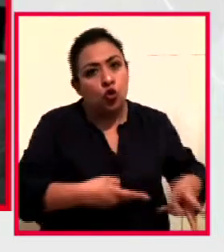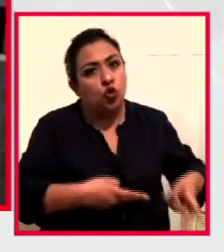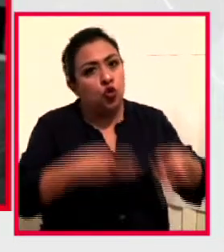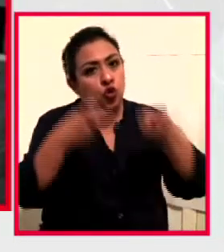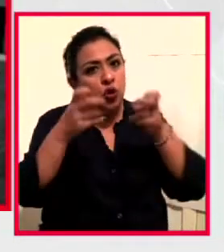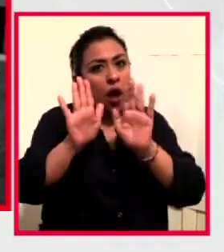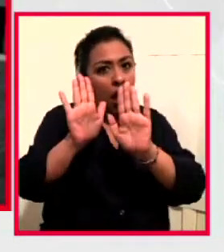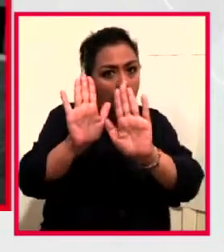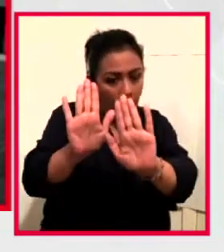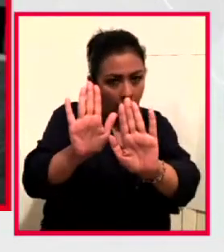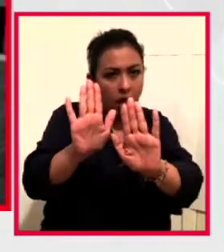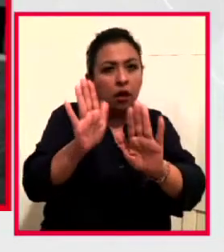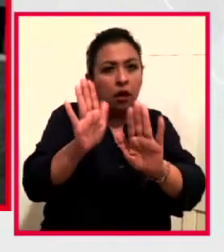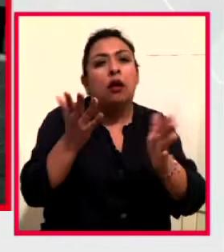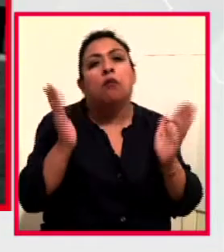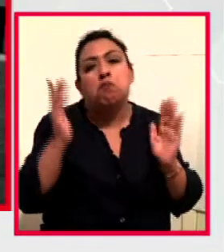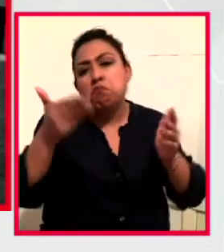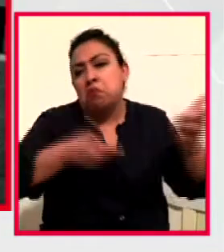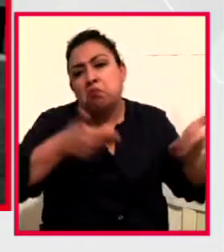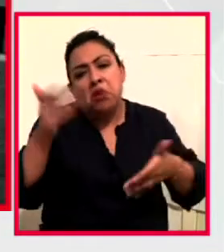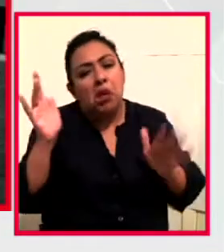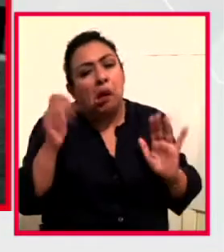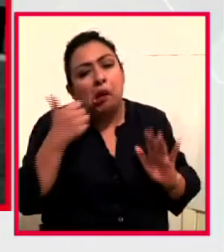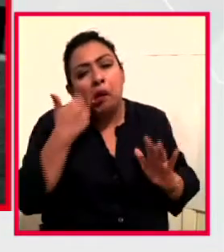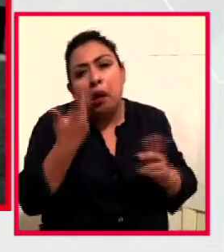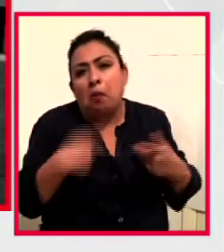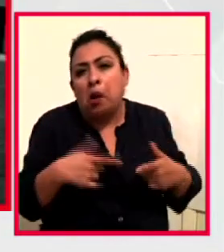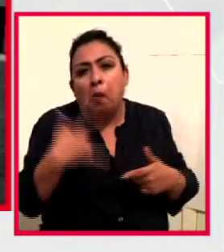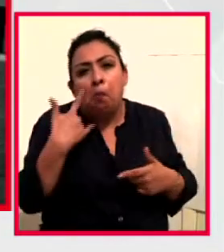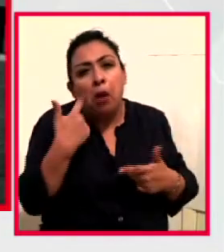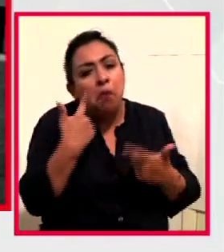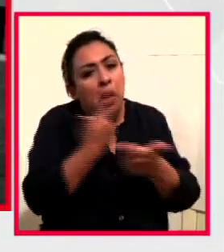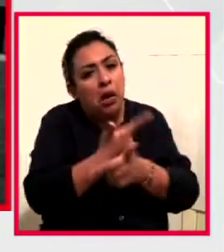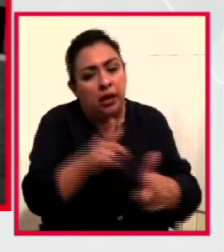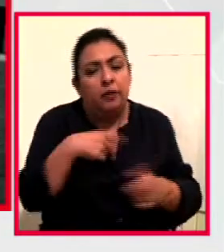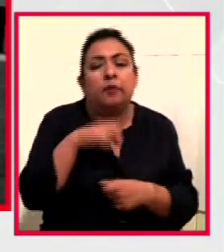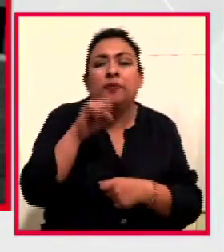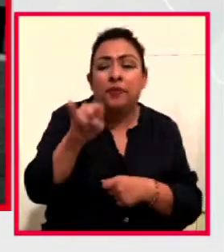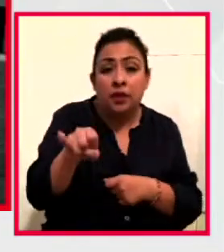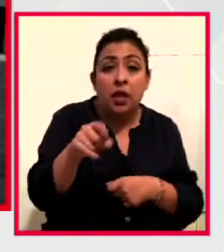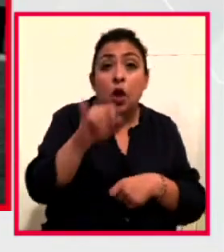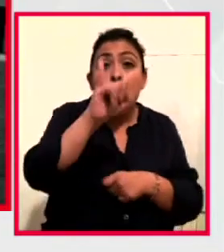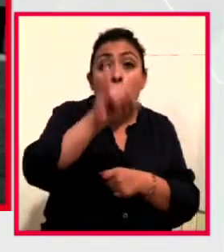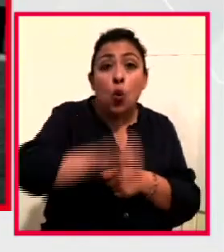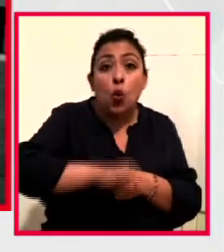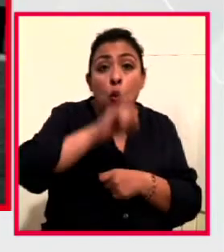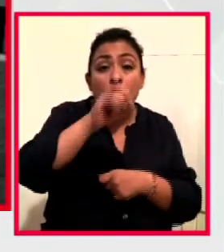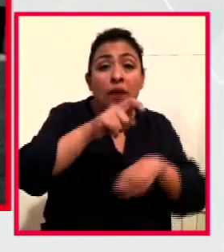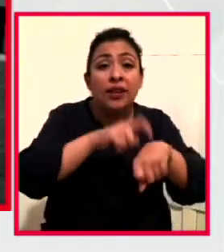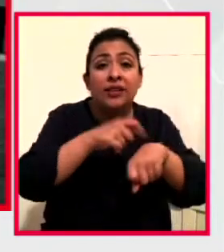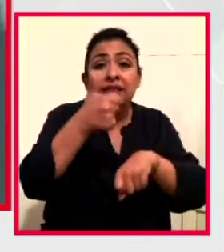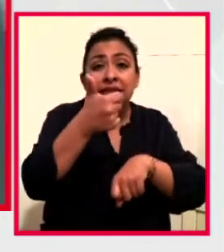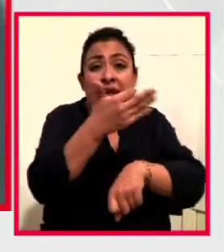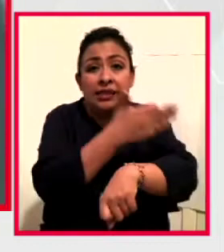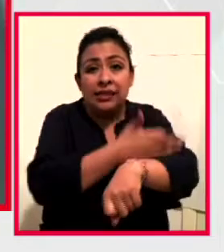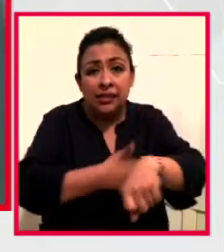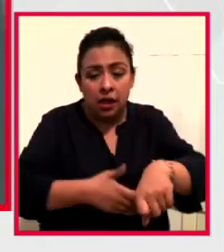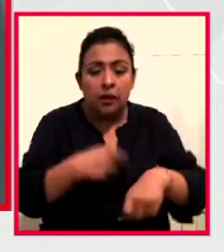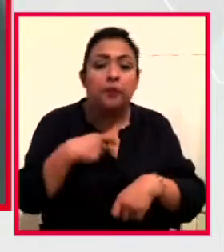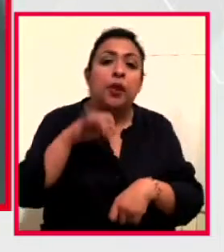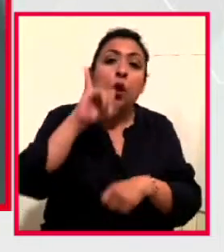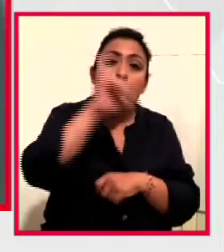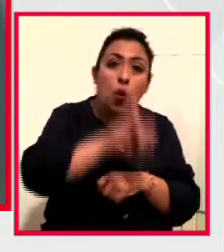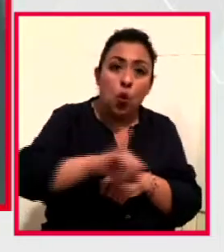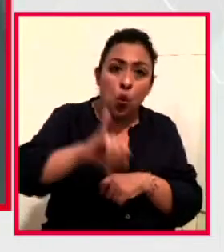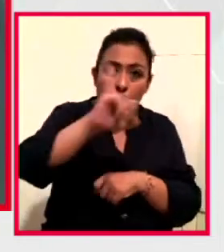bajo demanda del auditorio. Sí, es todos los jueves a las seis de la tarde. Jueves a las seis de la tarde.